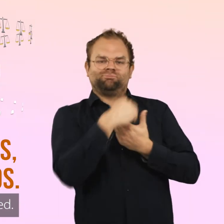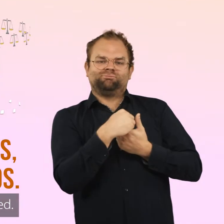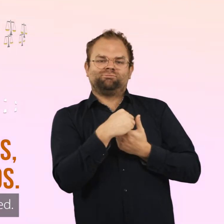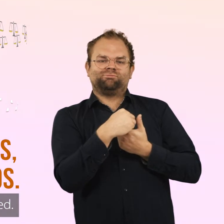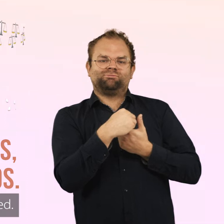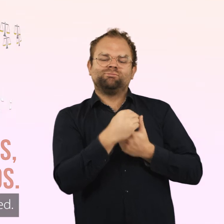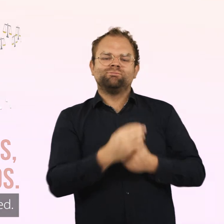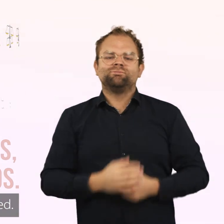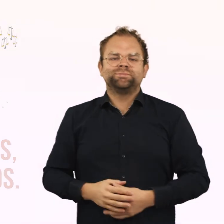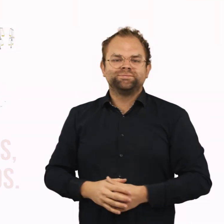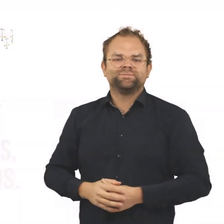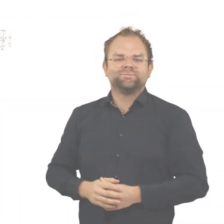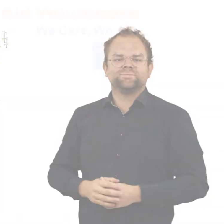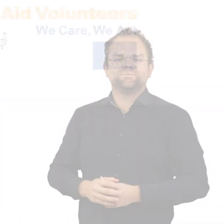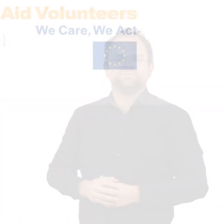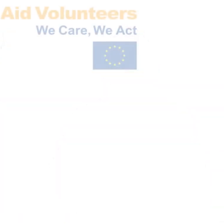y cumplidos.